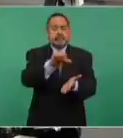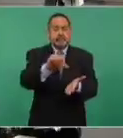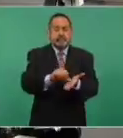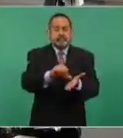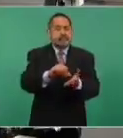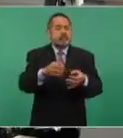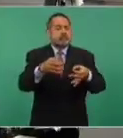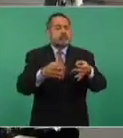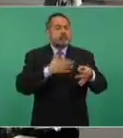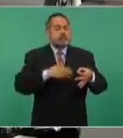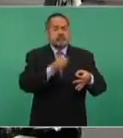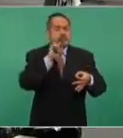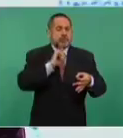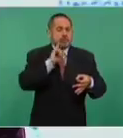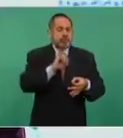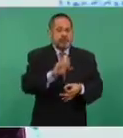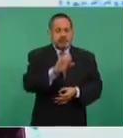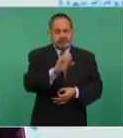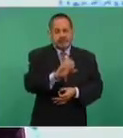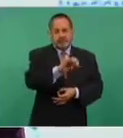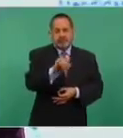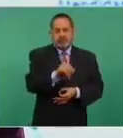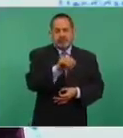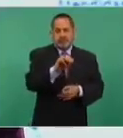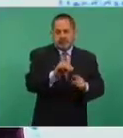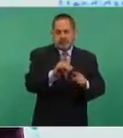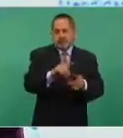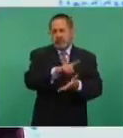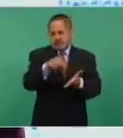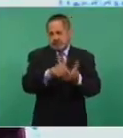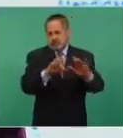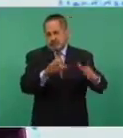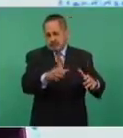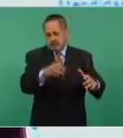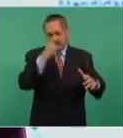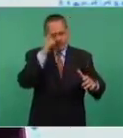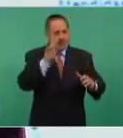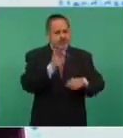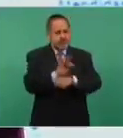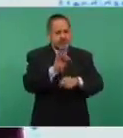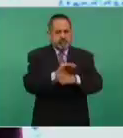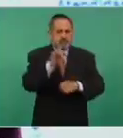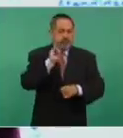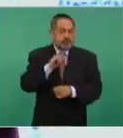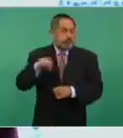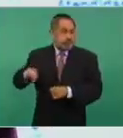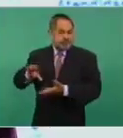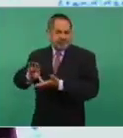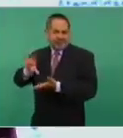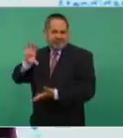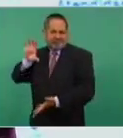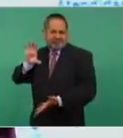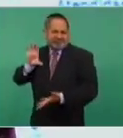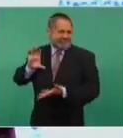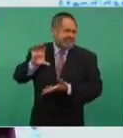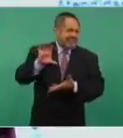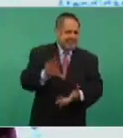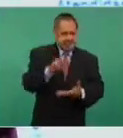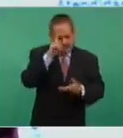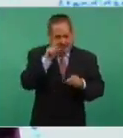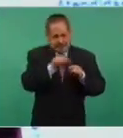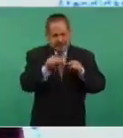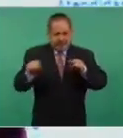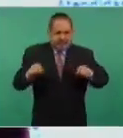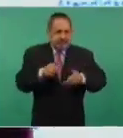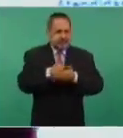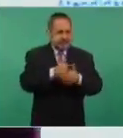Se trata de la mayor inversión que ha dedicado una administración federal para este tipo de centros. Gracias a